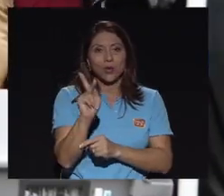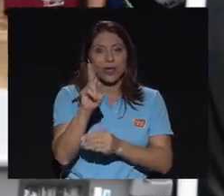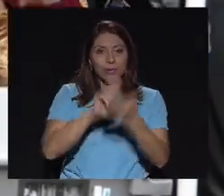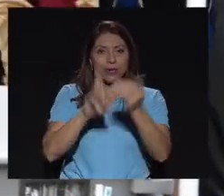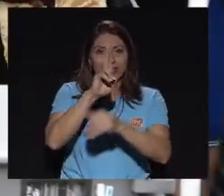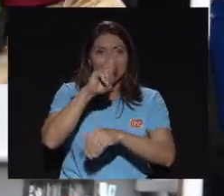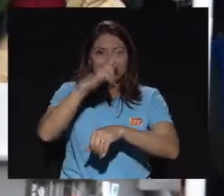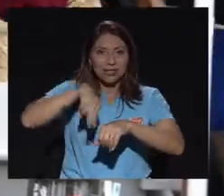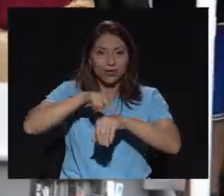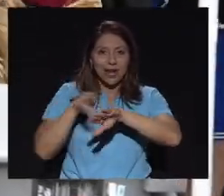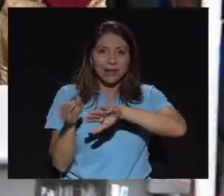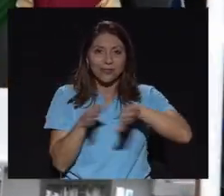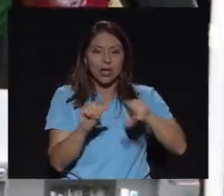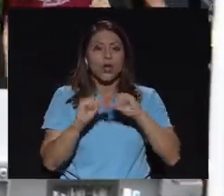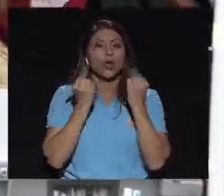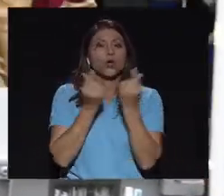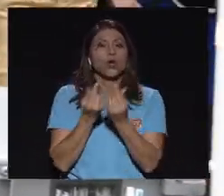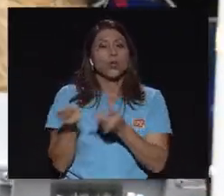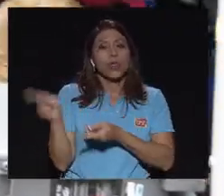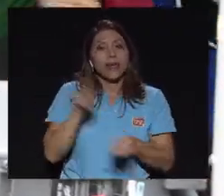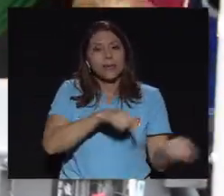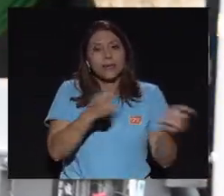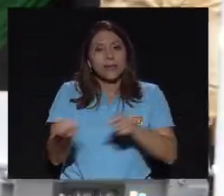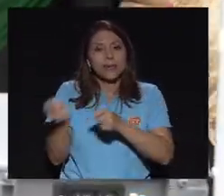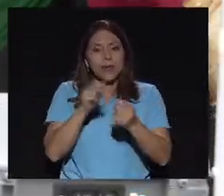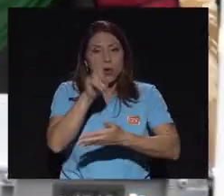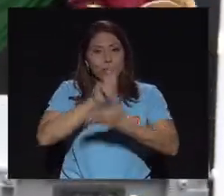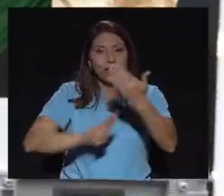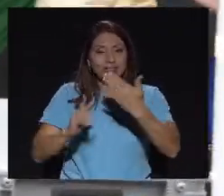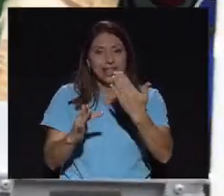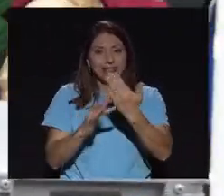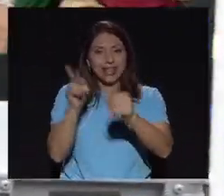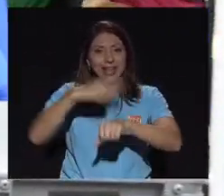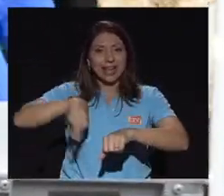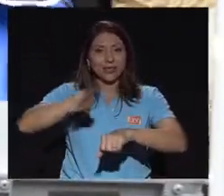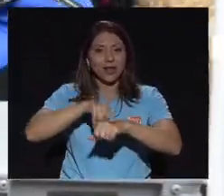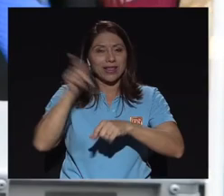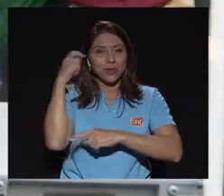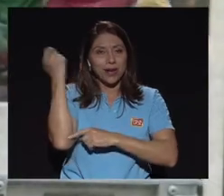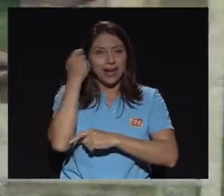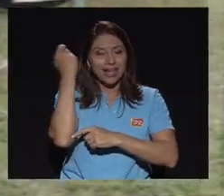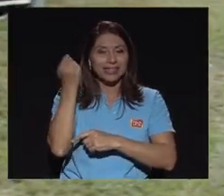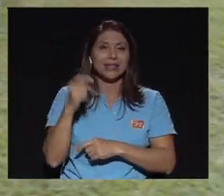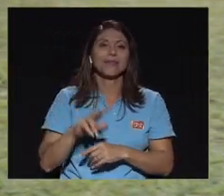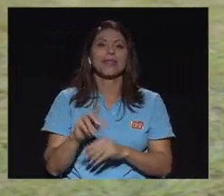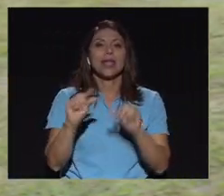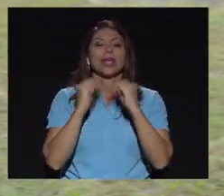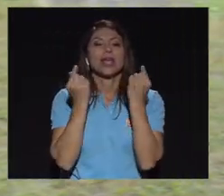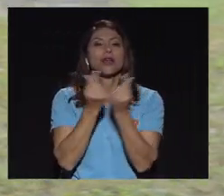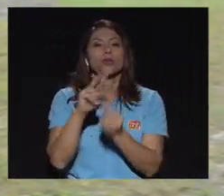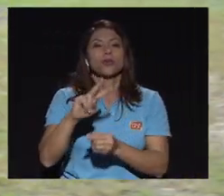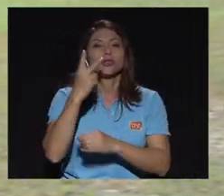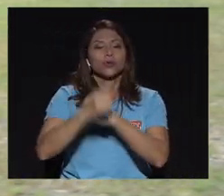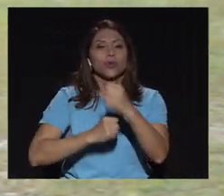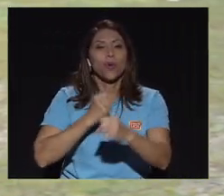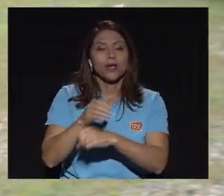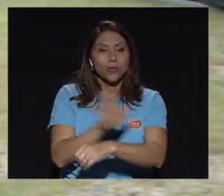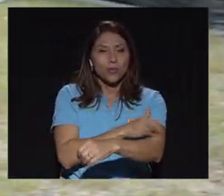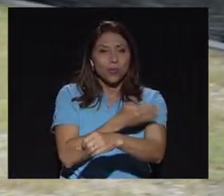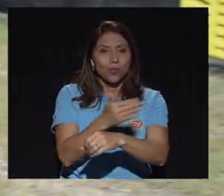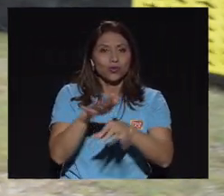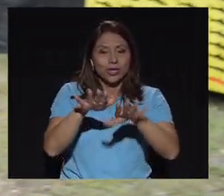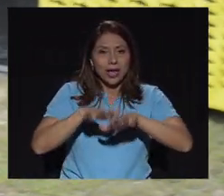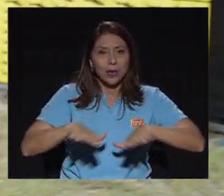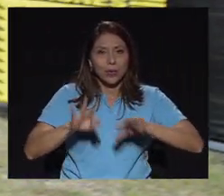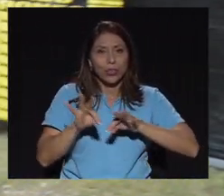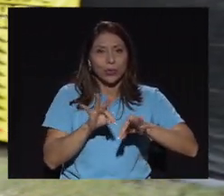Nacional, el grupo de bailes populares de la sede de la Universidad Técnica Nacional de Guanacaste y el grupo de segundo año de música de